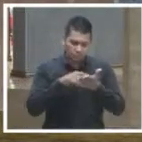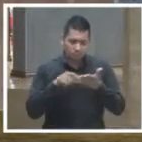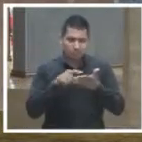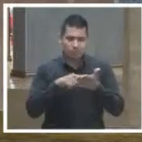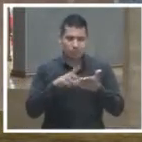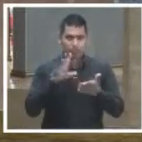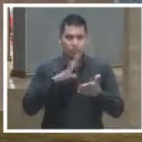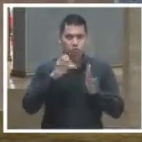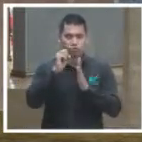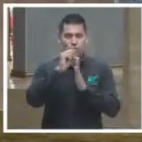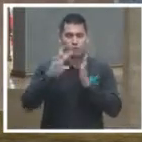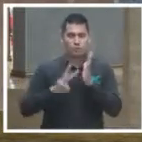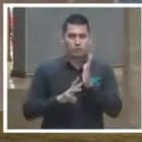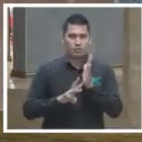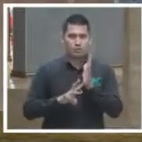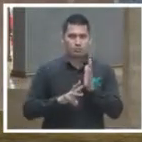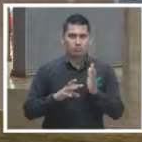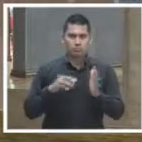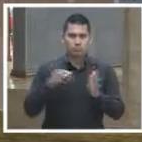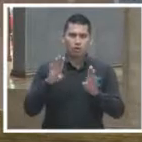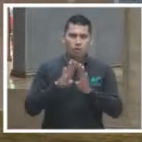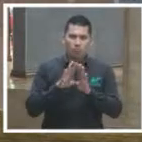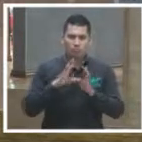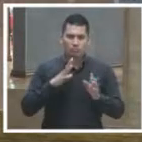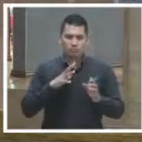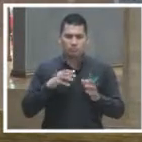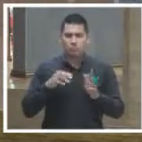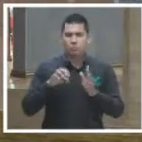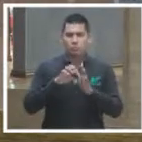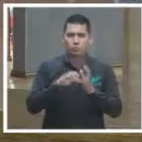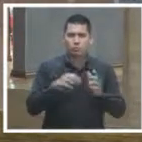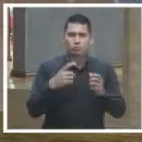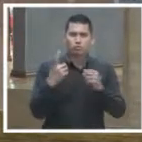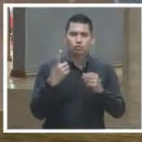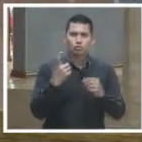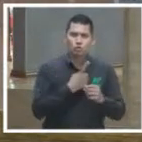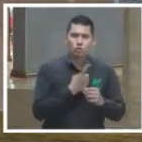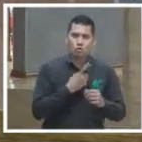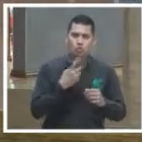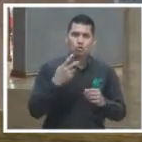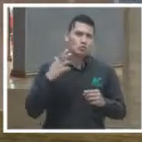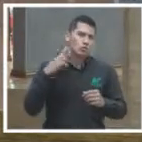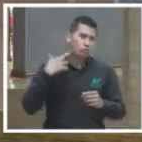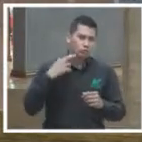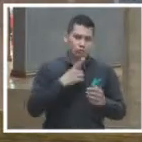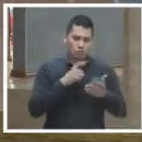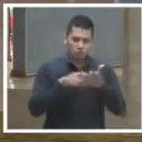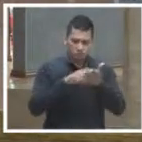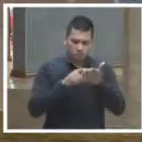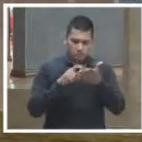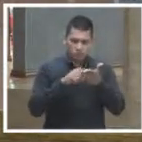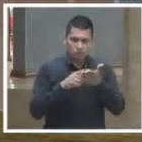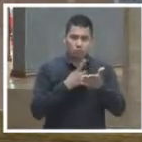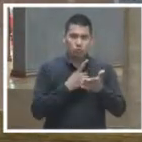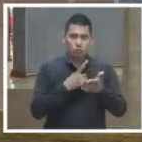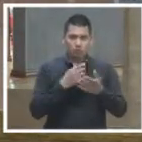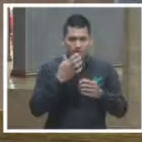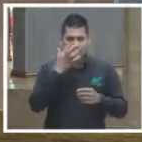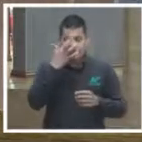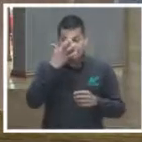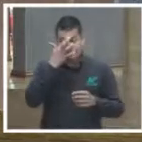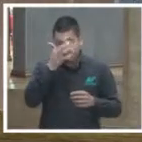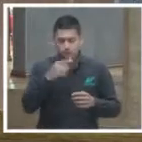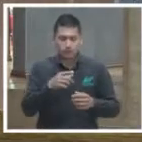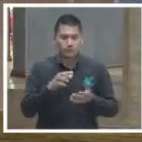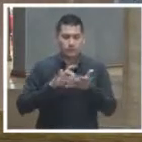desarrollado aplicando inteligencia artificial teoría de juegos y hay un mediador ahí electrónico para